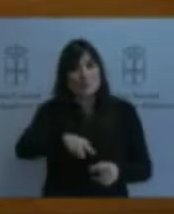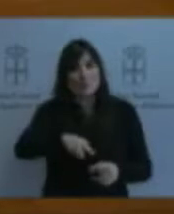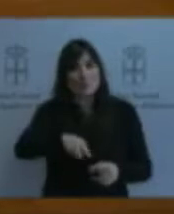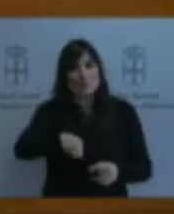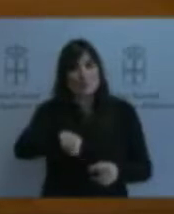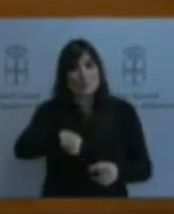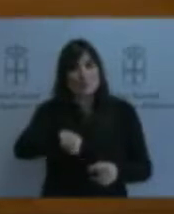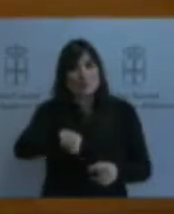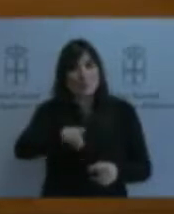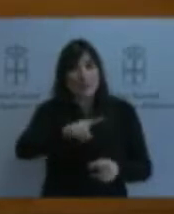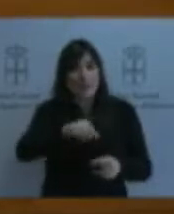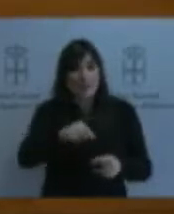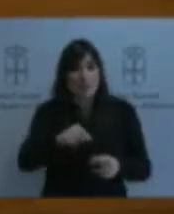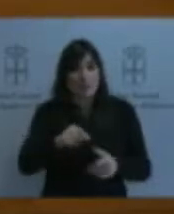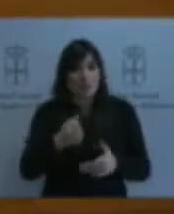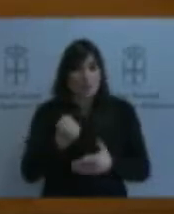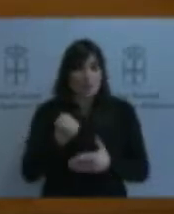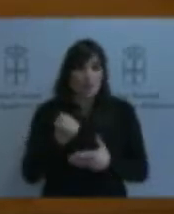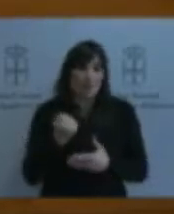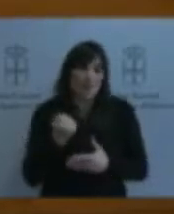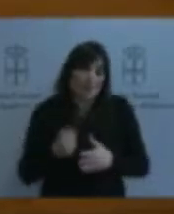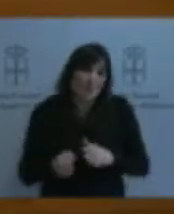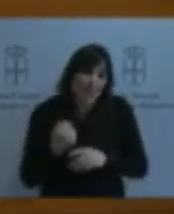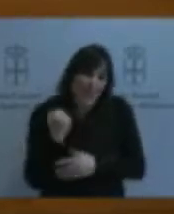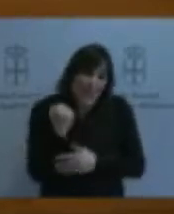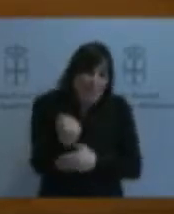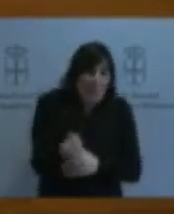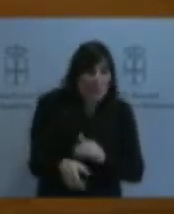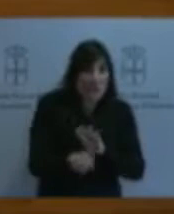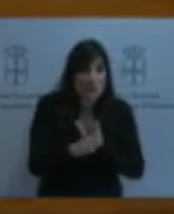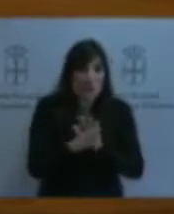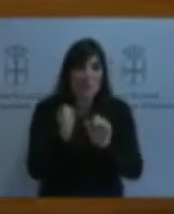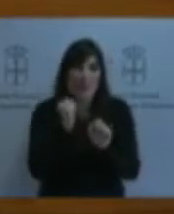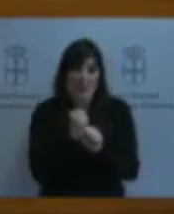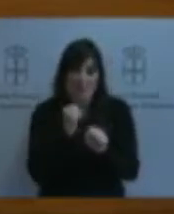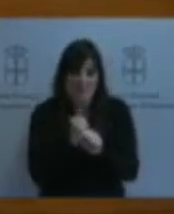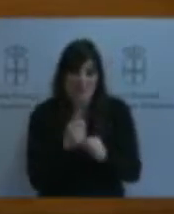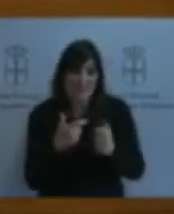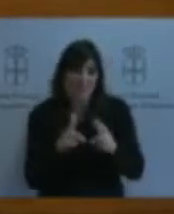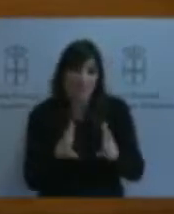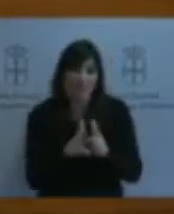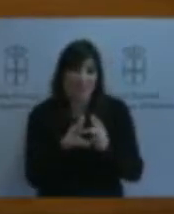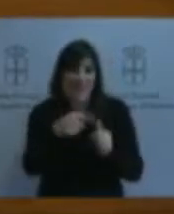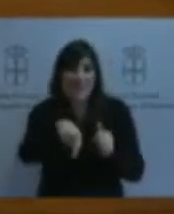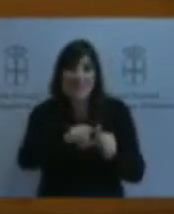empleo y que son, además, las que realizan una actividad con respeto